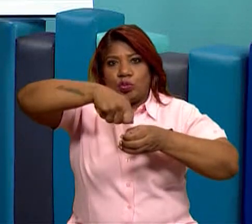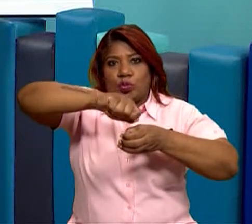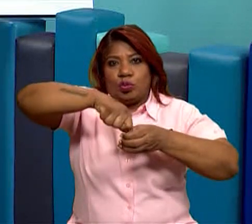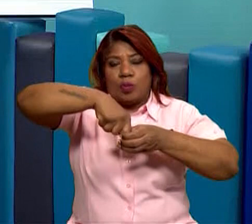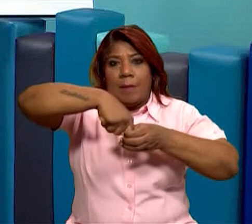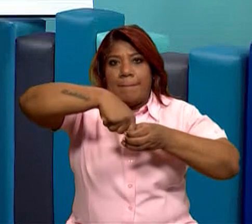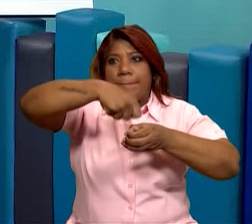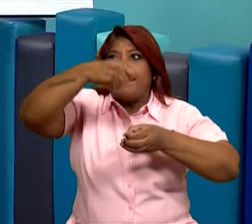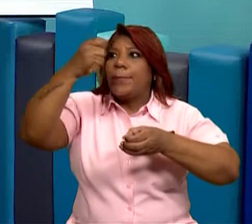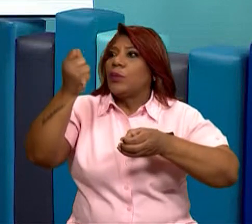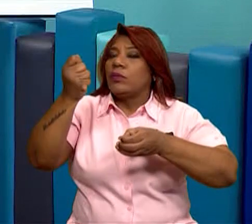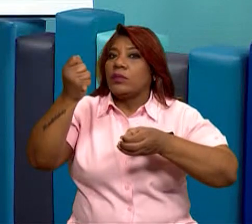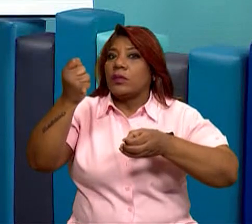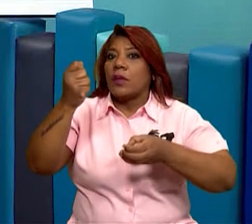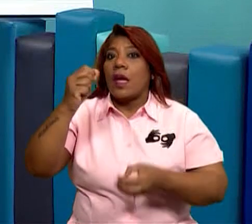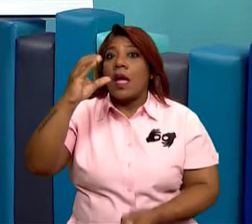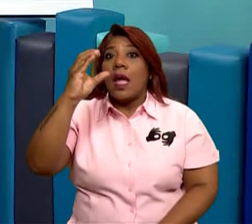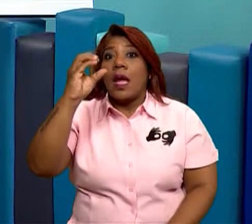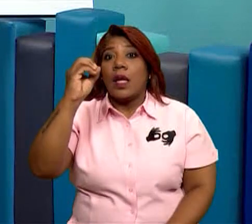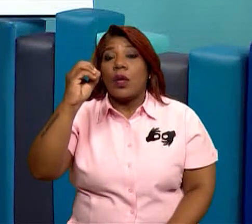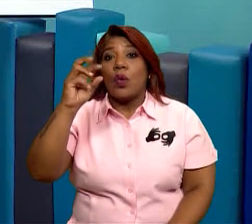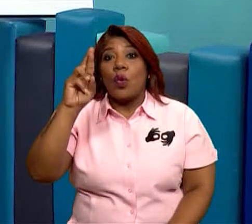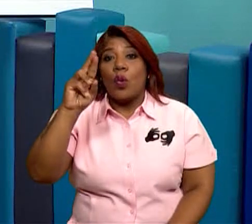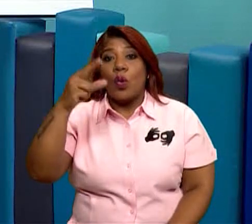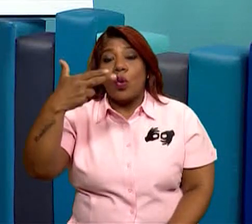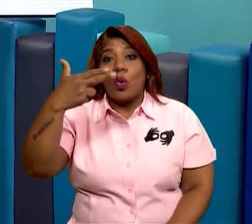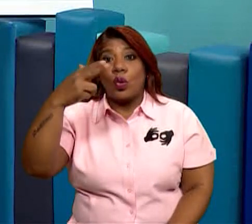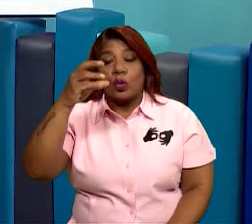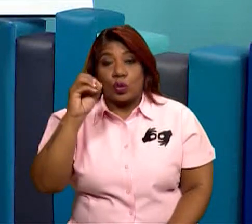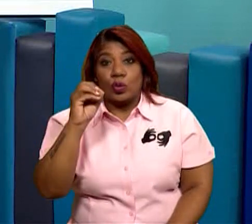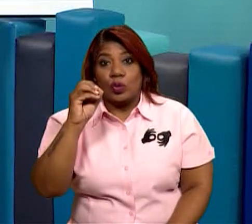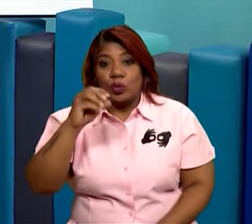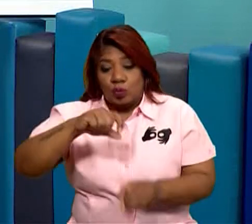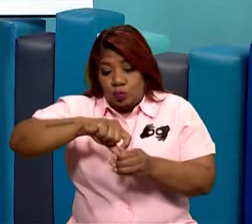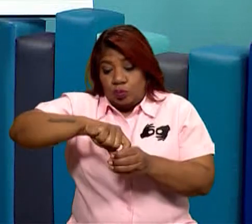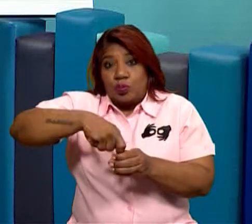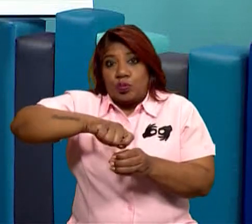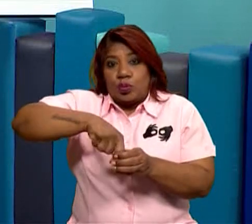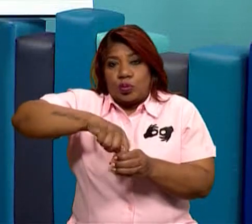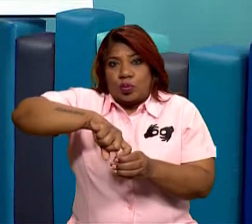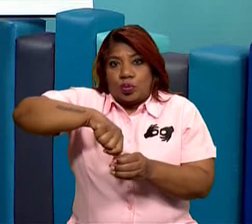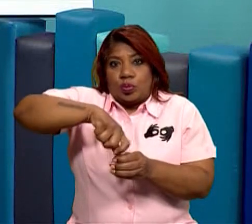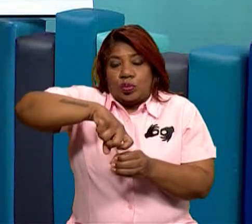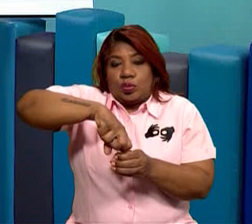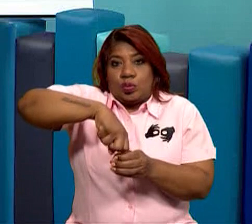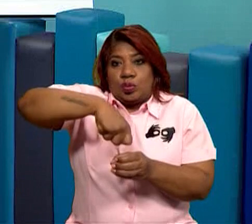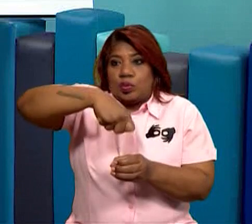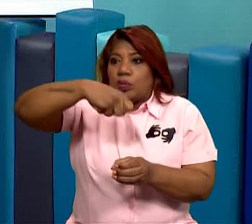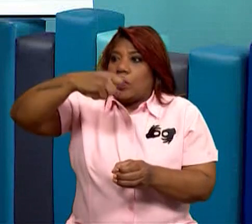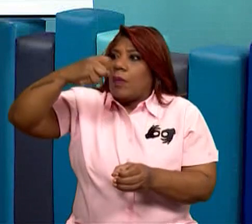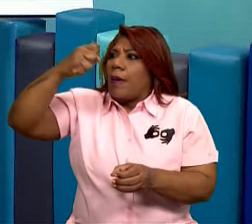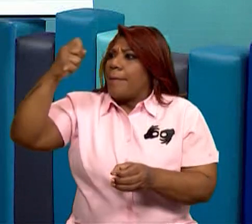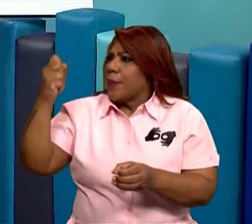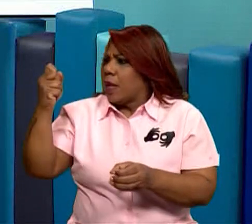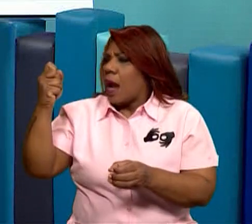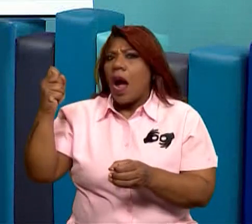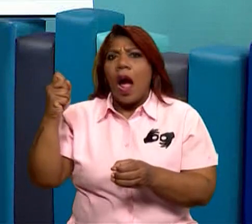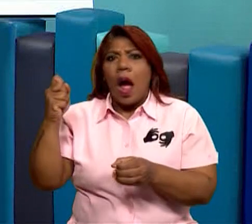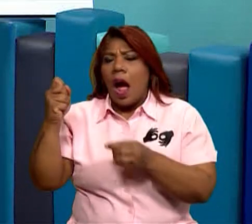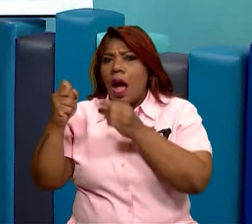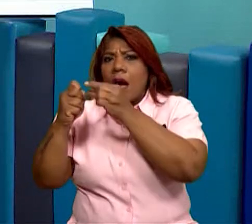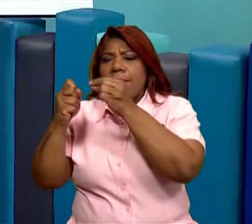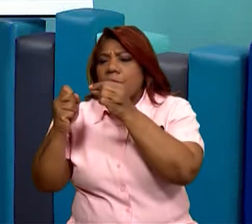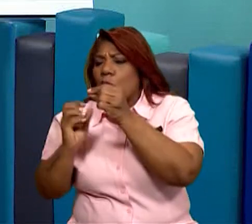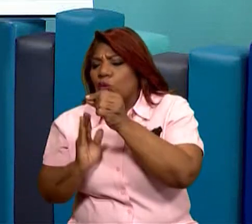¡pum! Algunos saben, otros de pronto no. En eso, él cortó una pequeña lámina. Y